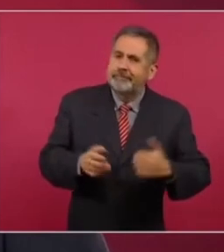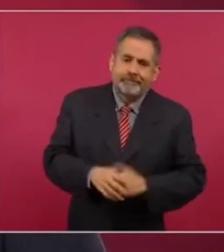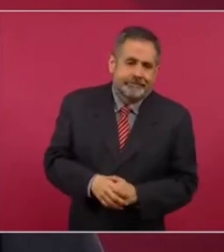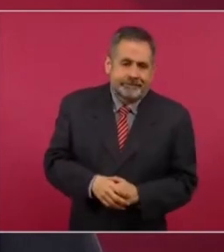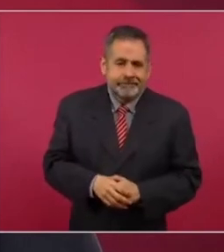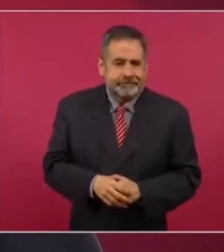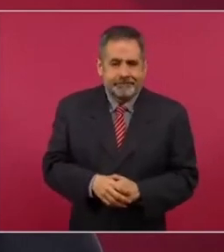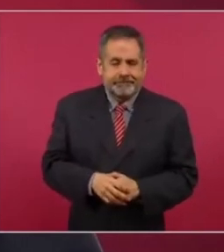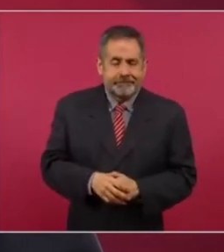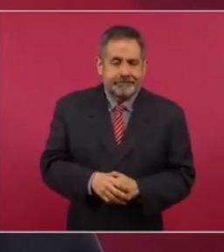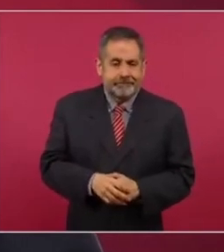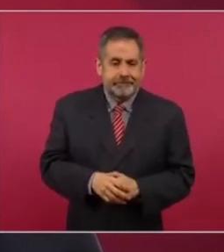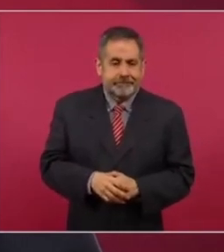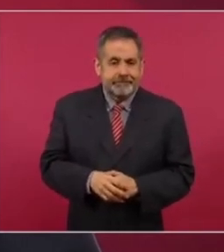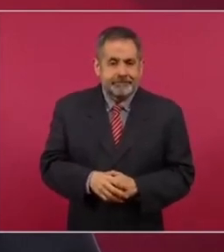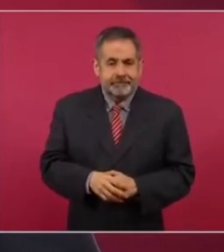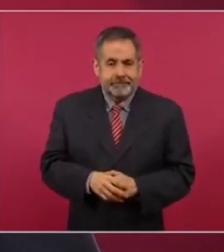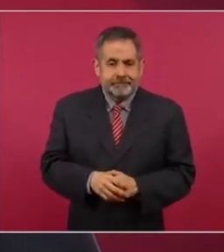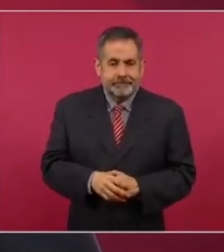consejeros